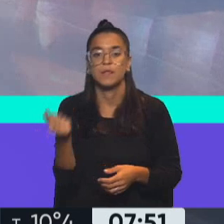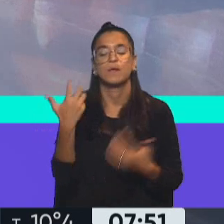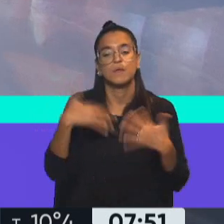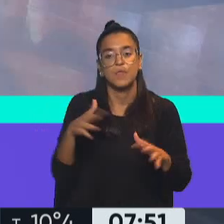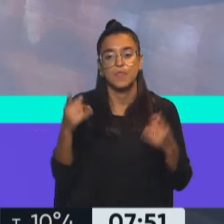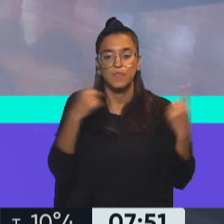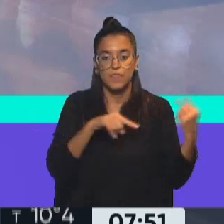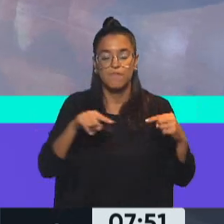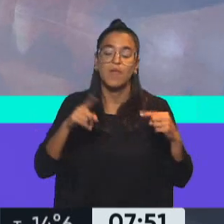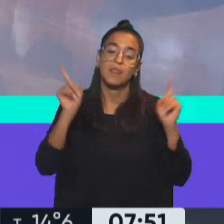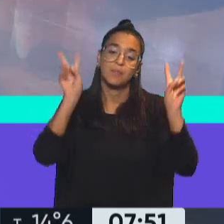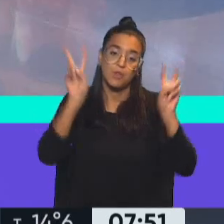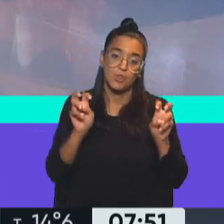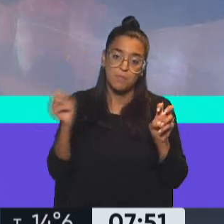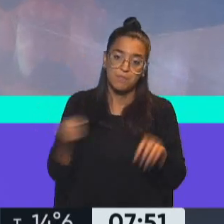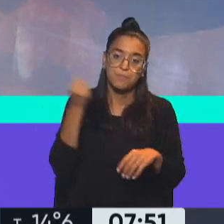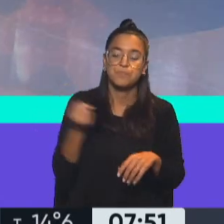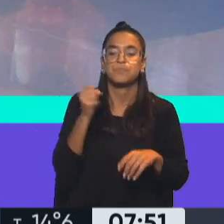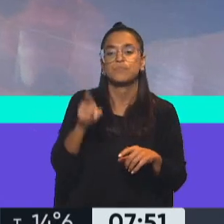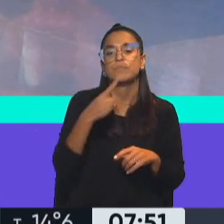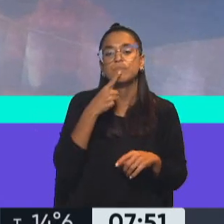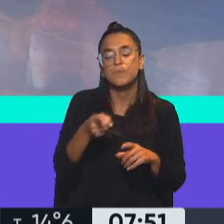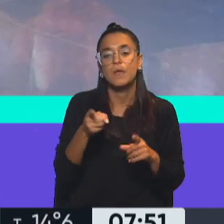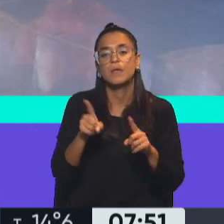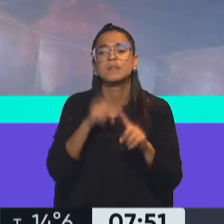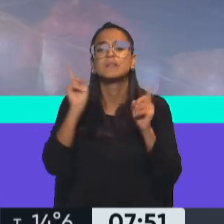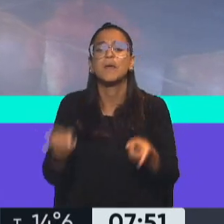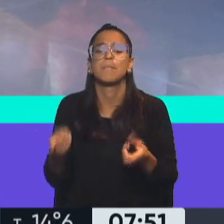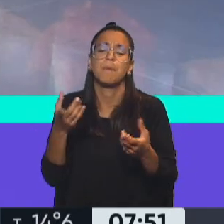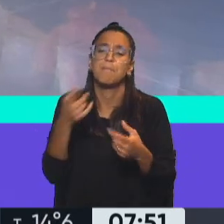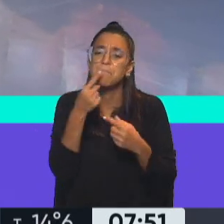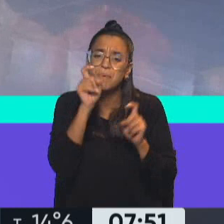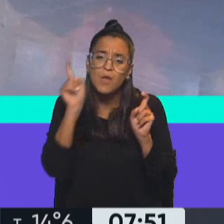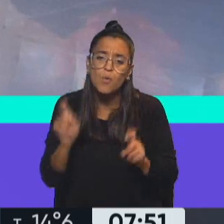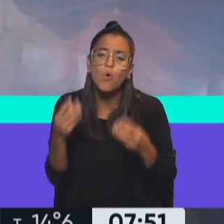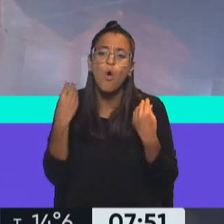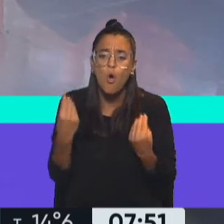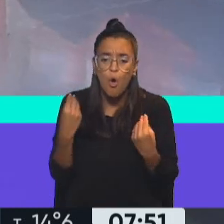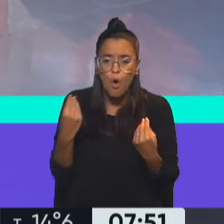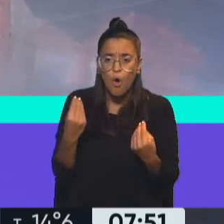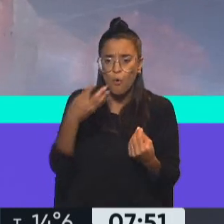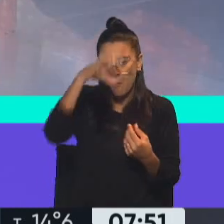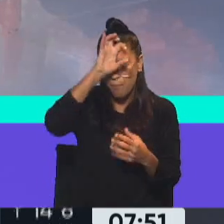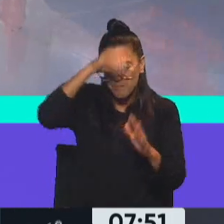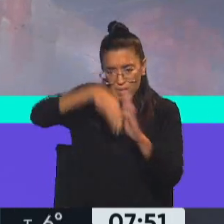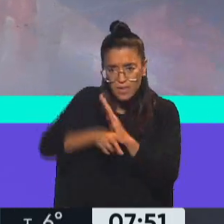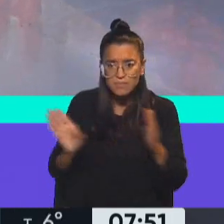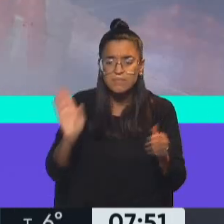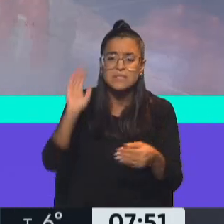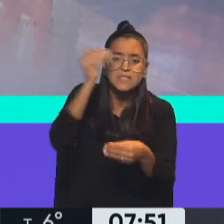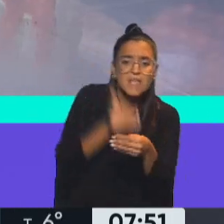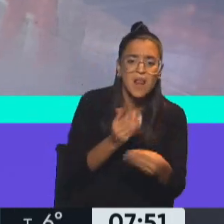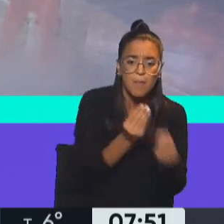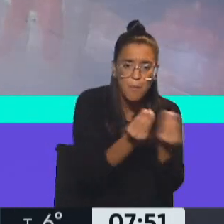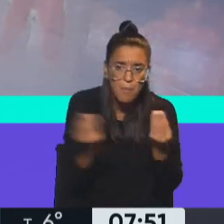tan distintas a un tema como este. Otra de las líneas argumentales tiene que ver por la clásica pregunta, ¿cómo vamos a cerrar mineras si da tanto trabajo